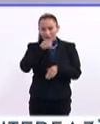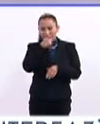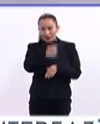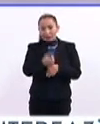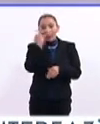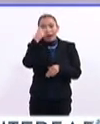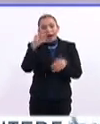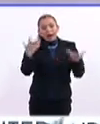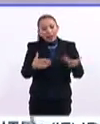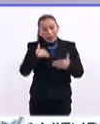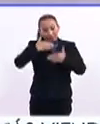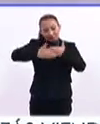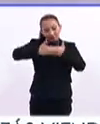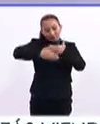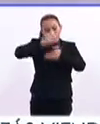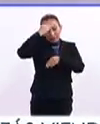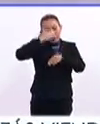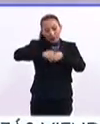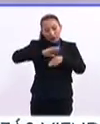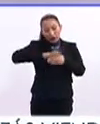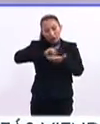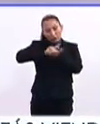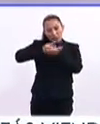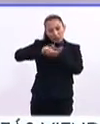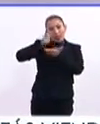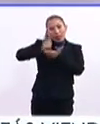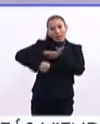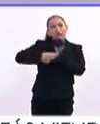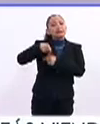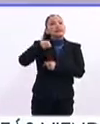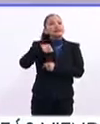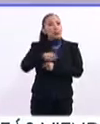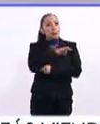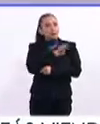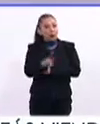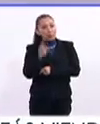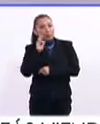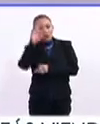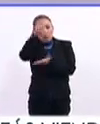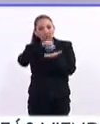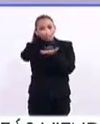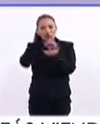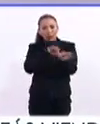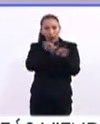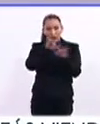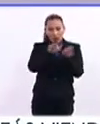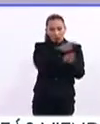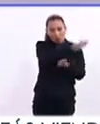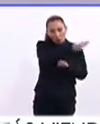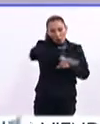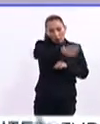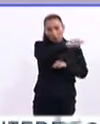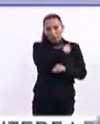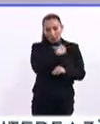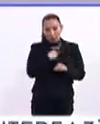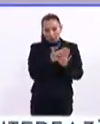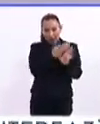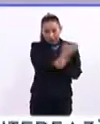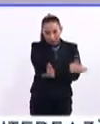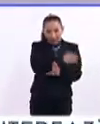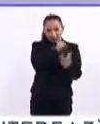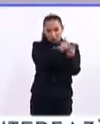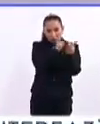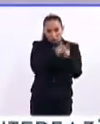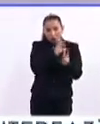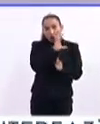para crear los archivos de la memoria y transparencia, donde se puedan recabar los trabajos en el mundo de los integrantes de